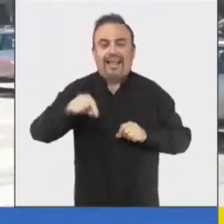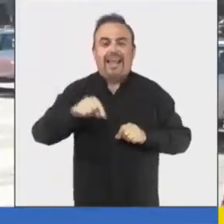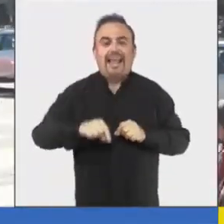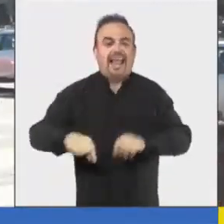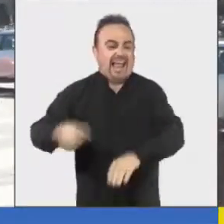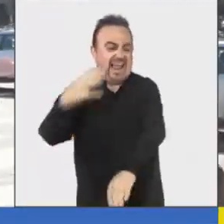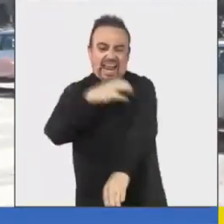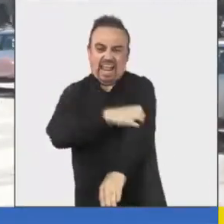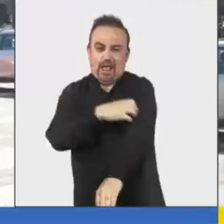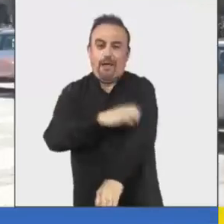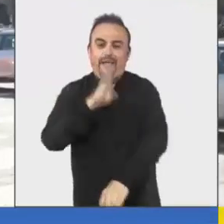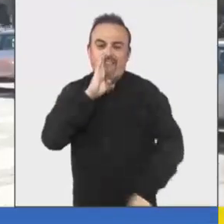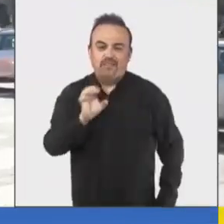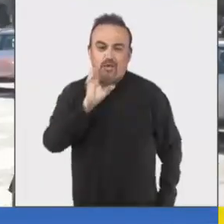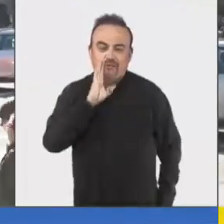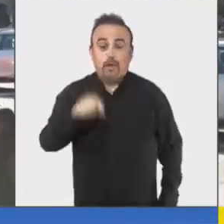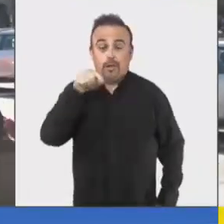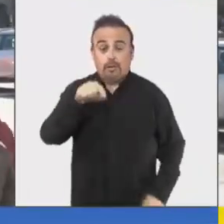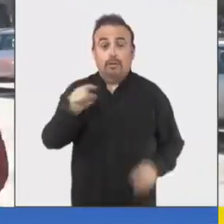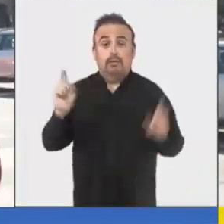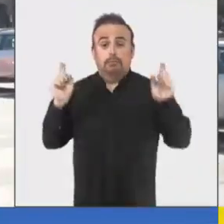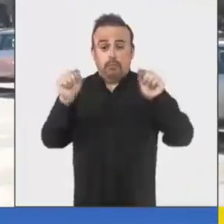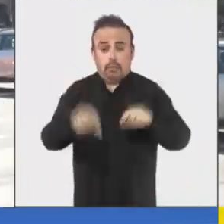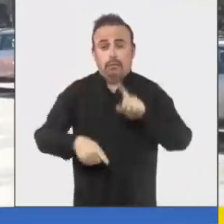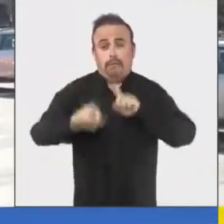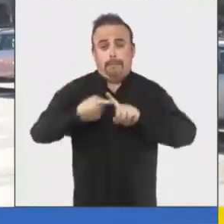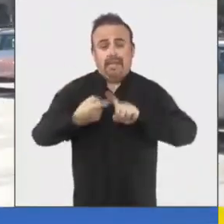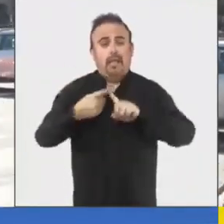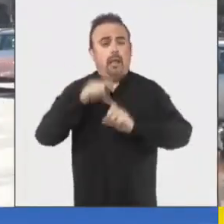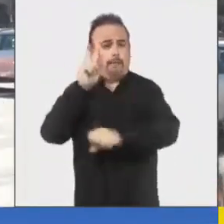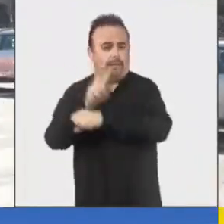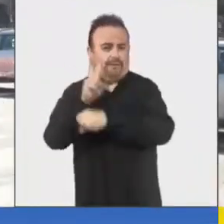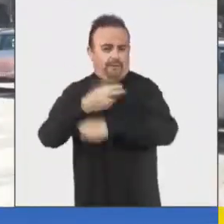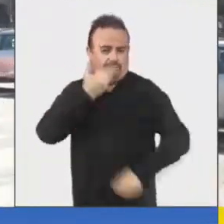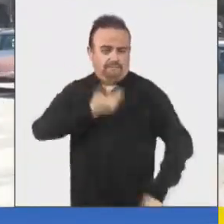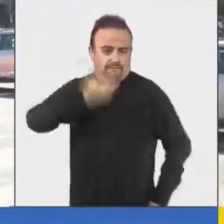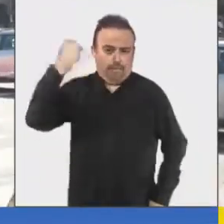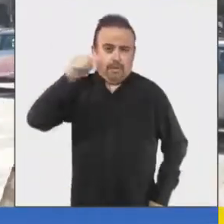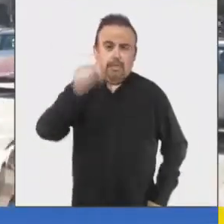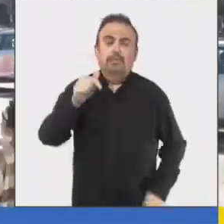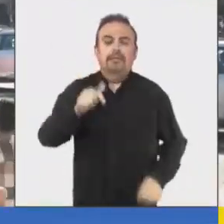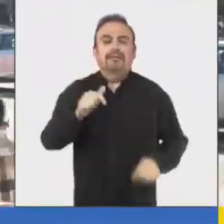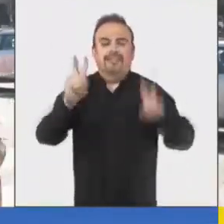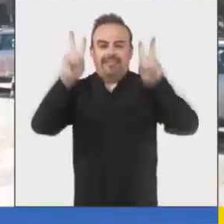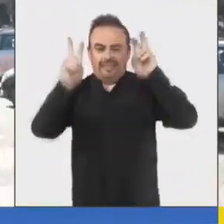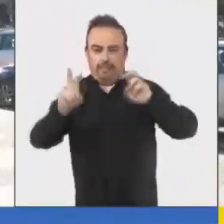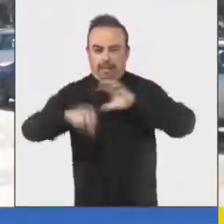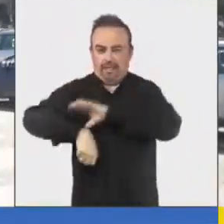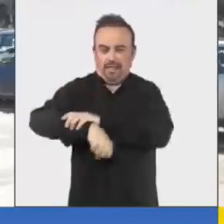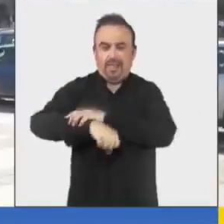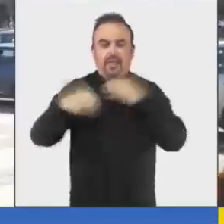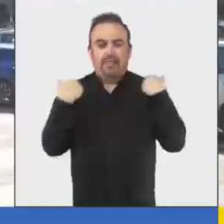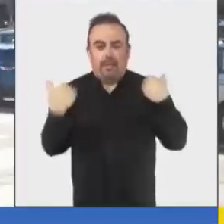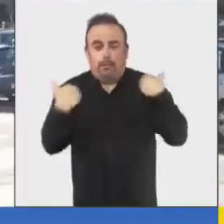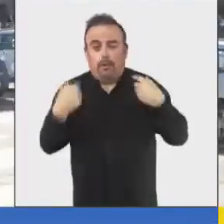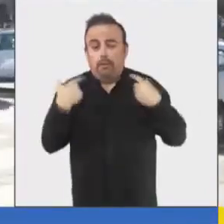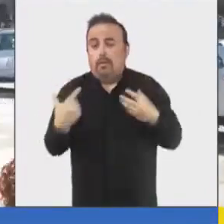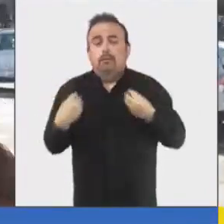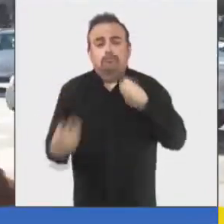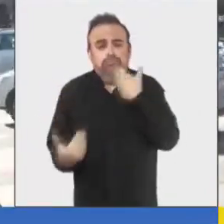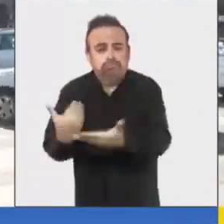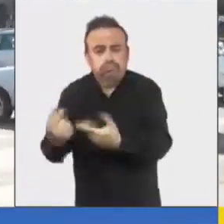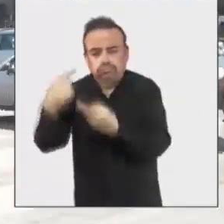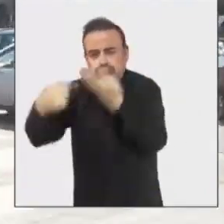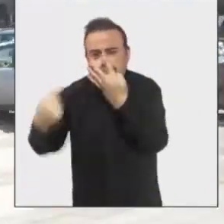Bío Bío Instancia, que involucró la participación de destacados profesores en el área deportiva, entrega también de equipamiento, distintos